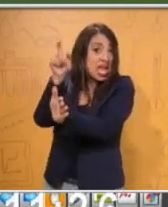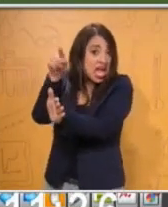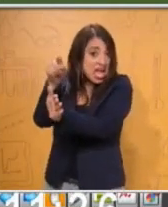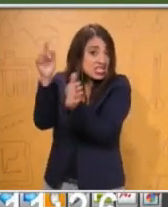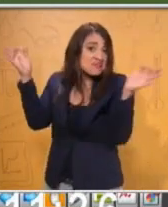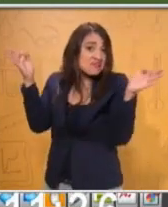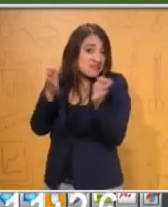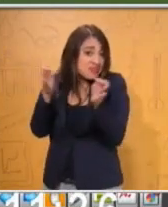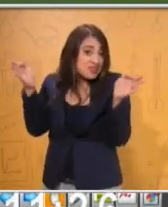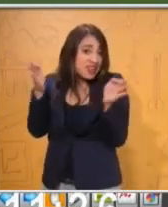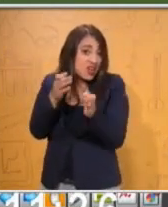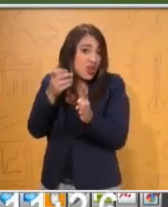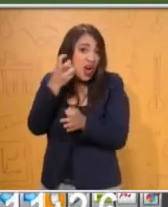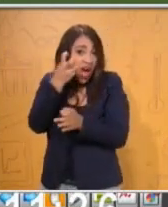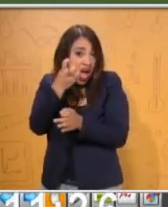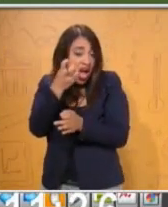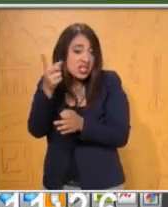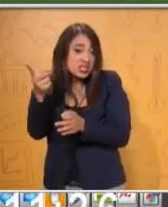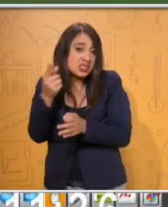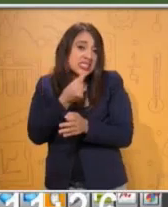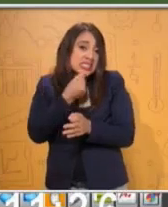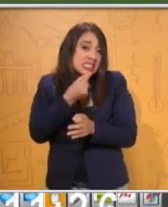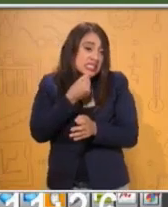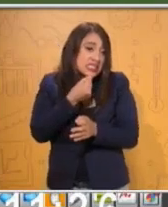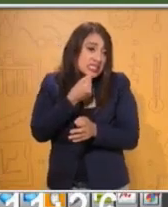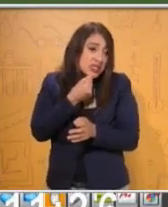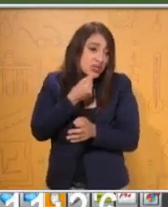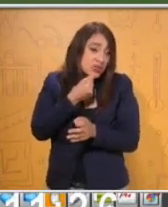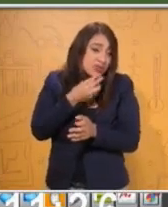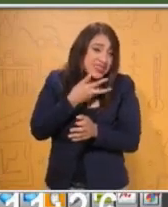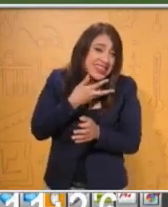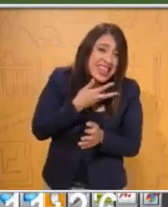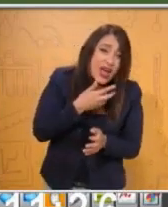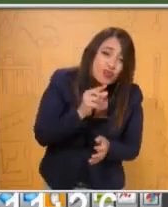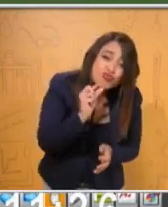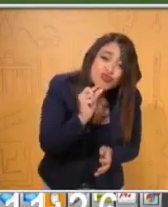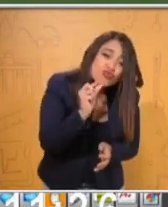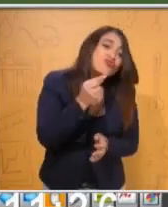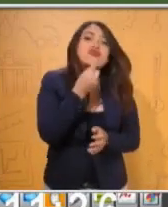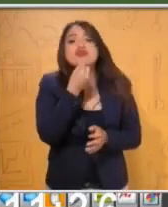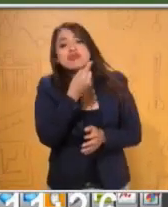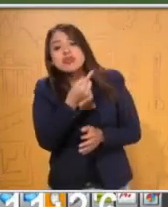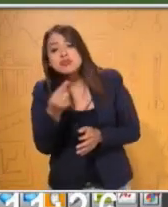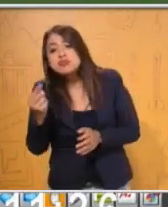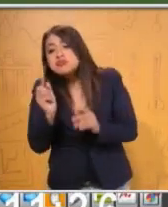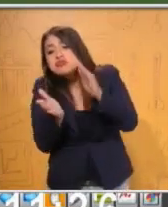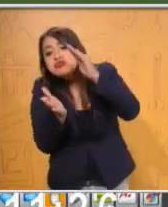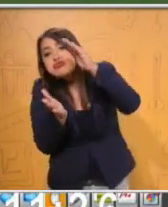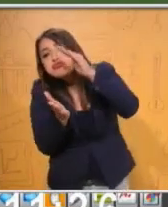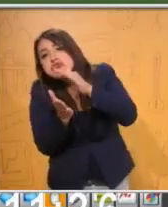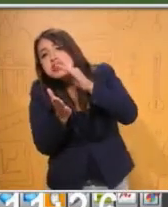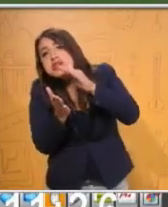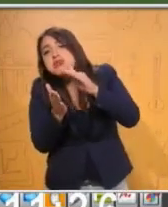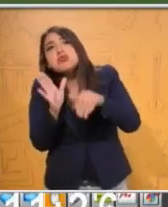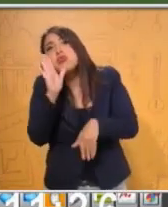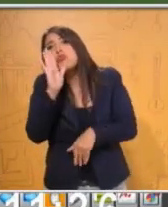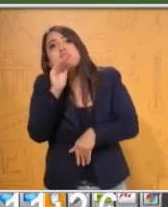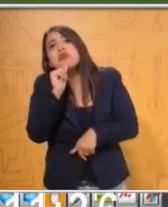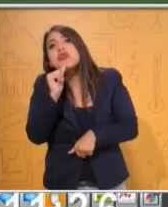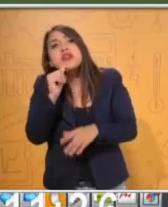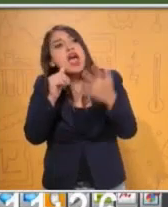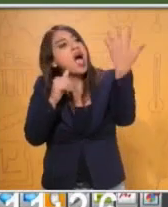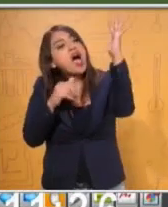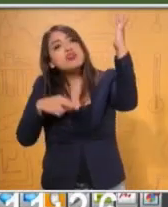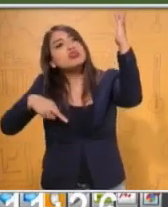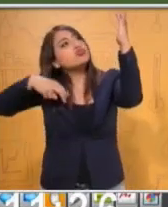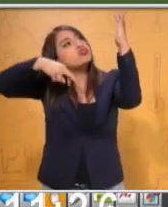encontraba un niñito. Pero era tan pequeñín que no lograba alcanzar a las ramas del árbol y el niño